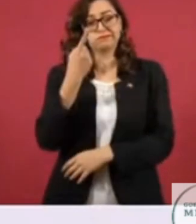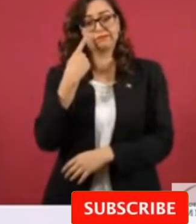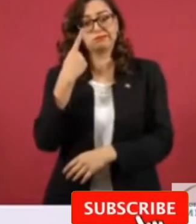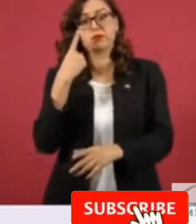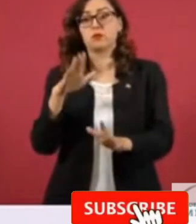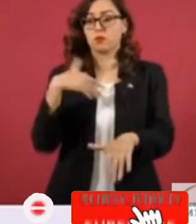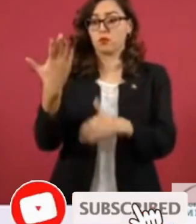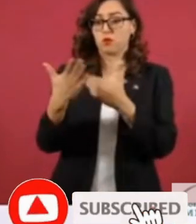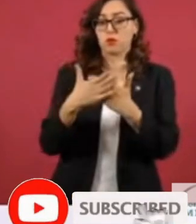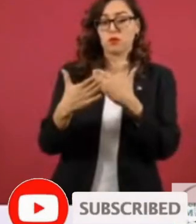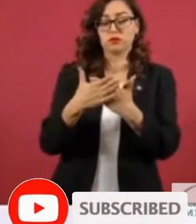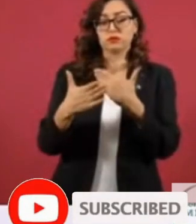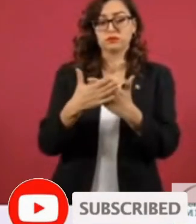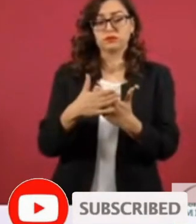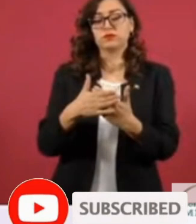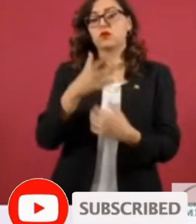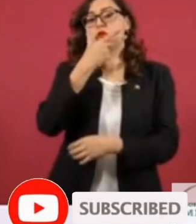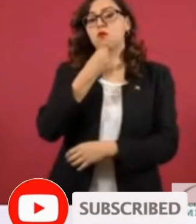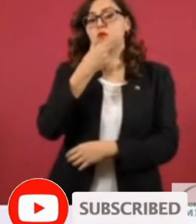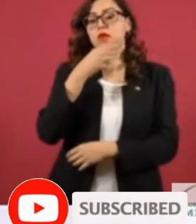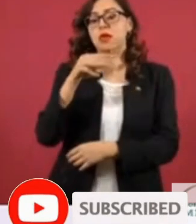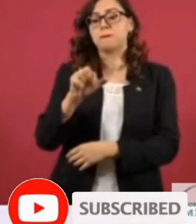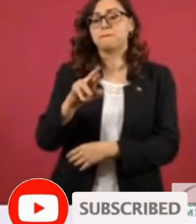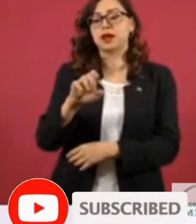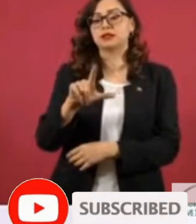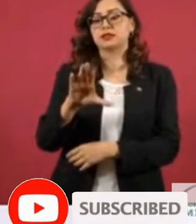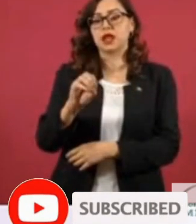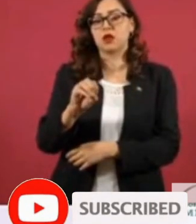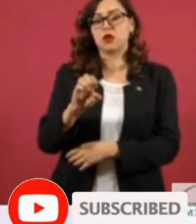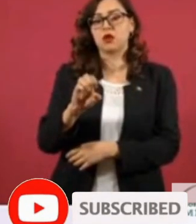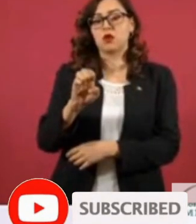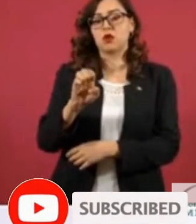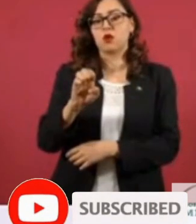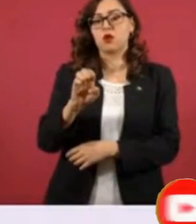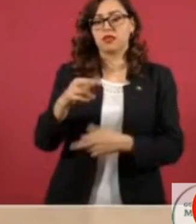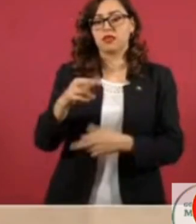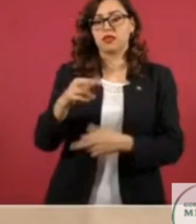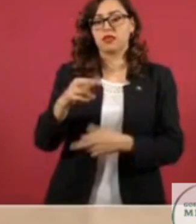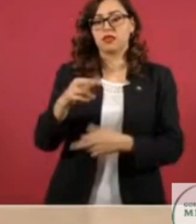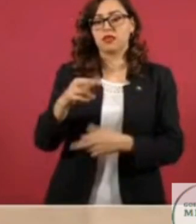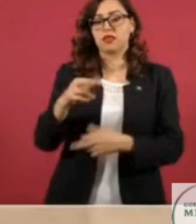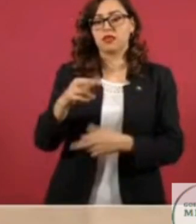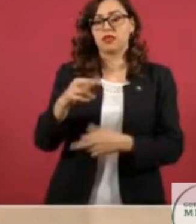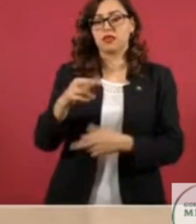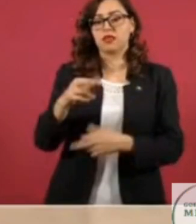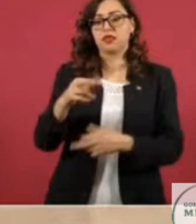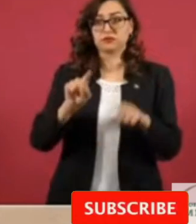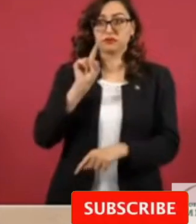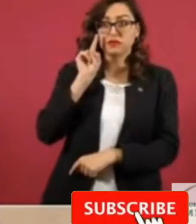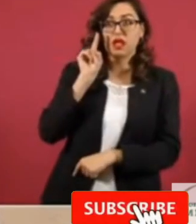Relaciones Exteriores de México, presentará con el respeto y el